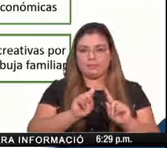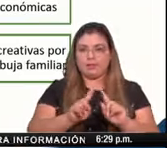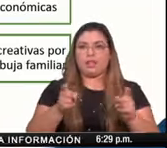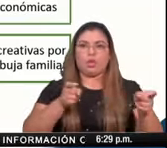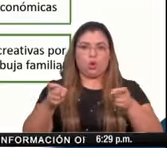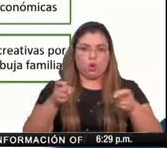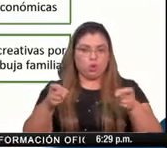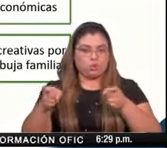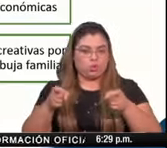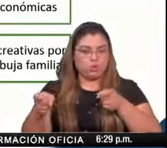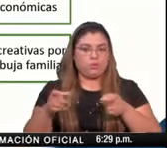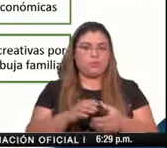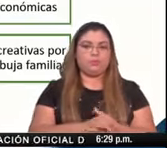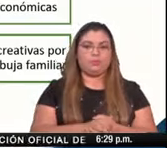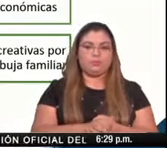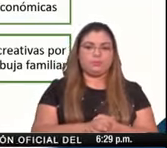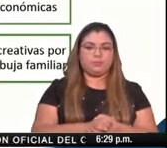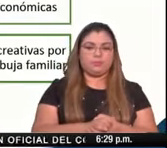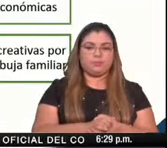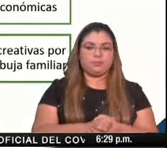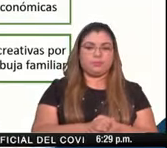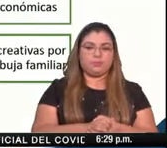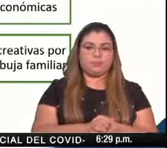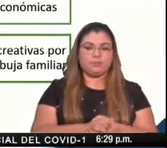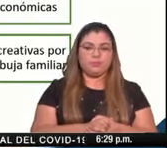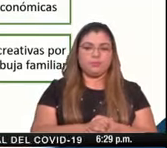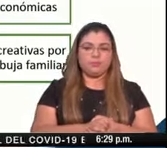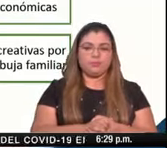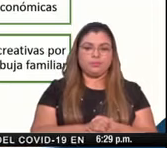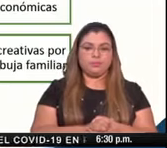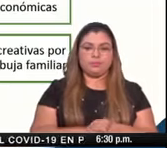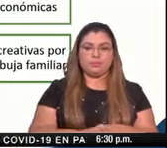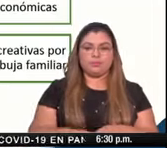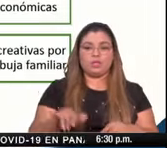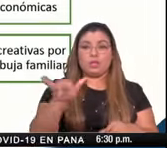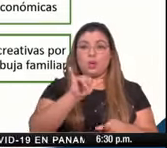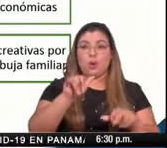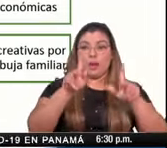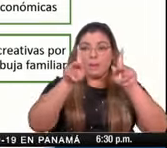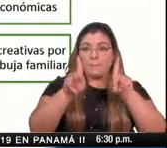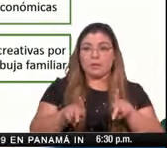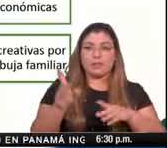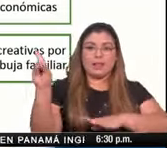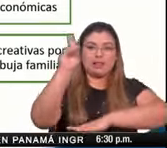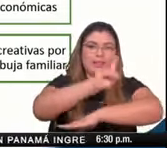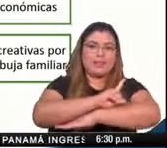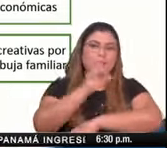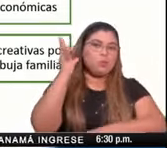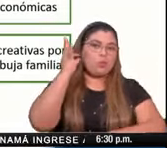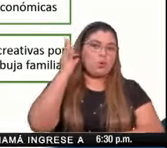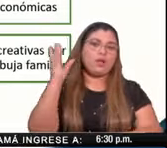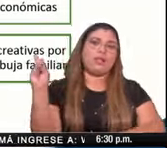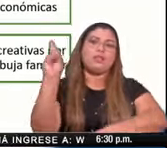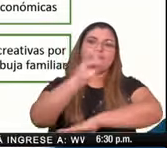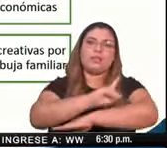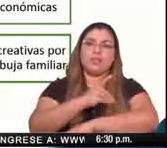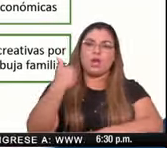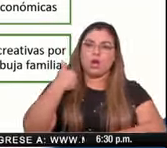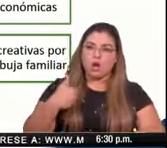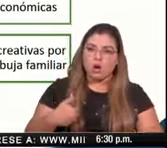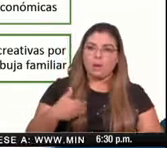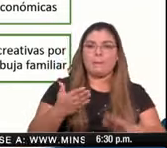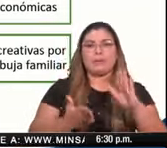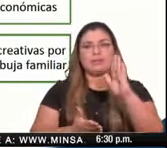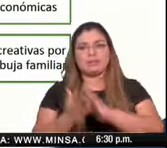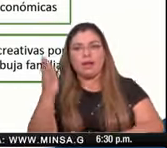plantear ante el amago del desborde de los indicadores para la apertura mantenemos el toque de queda de 11 a